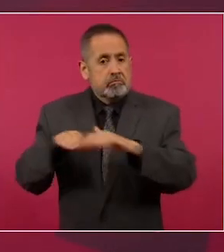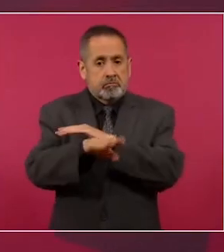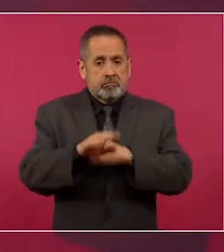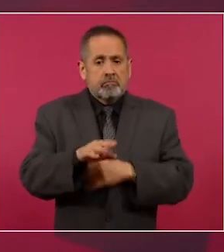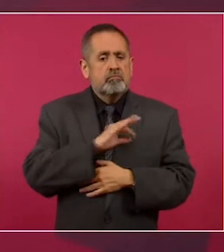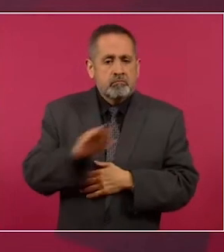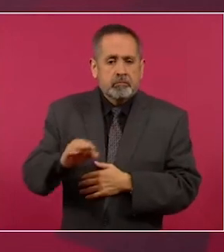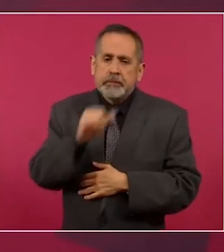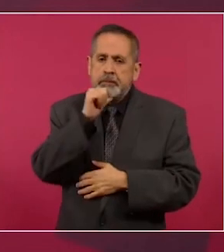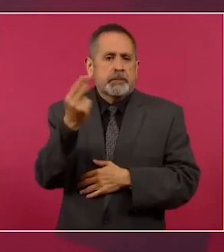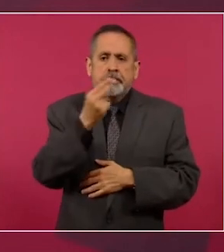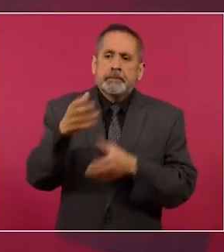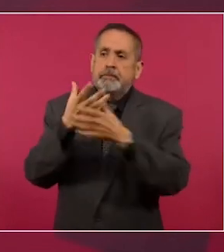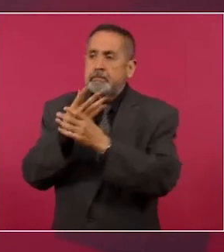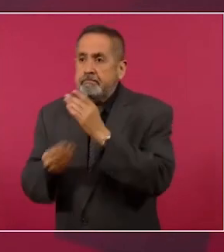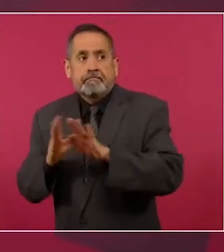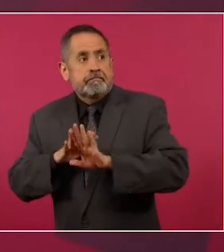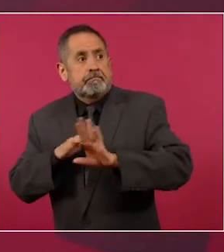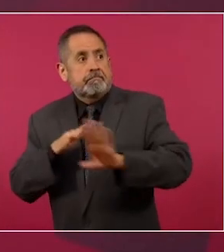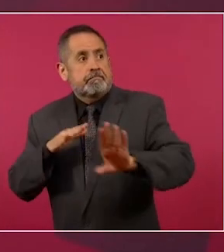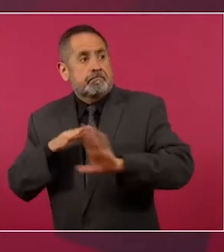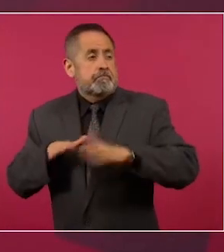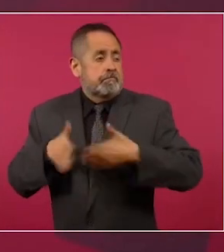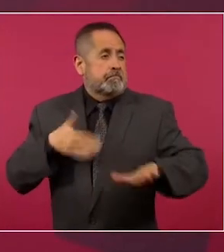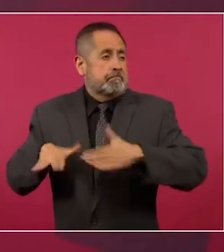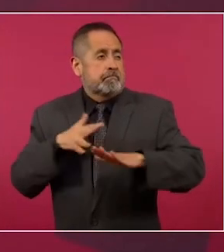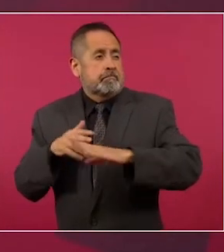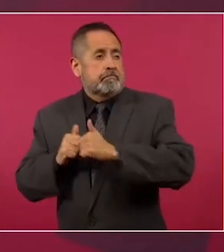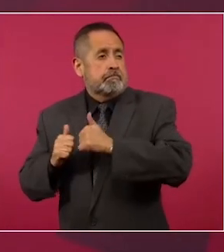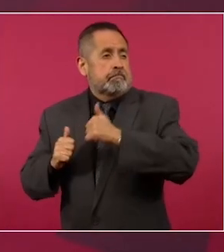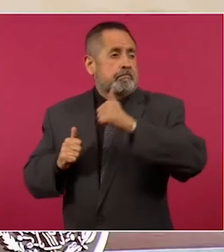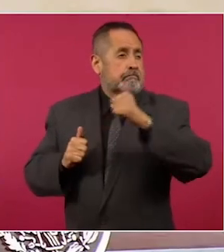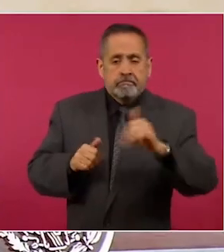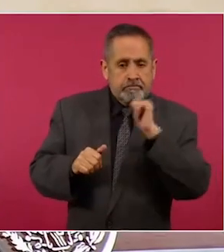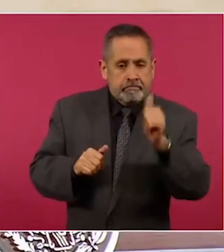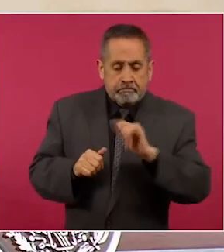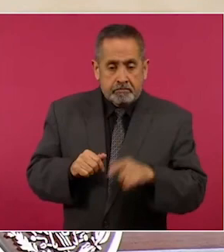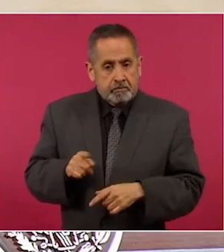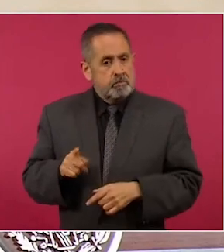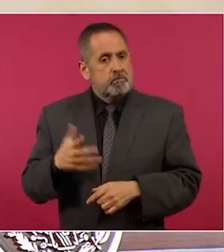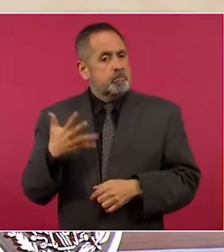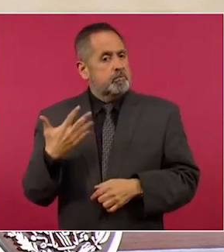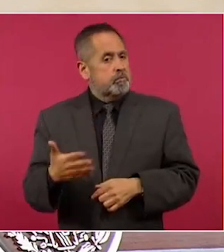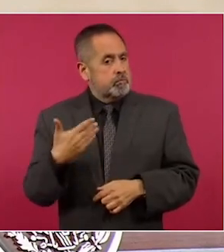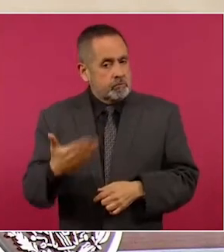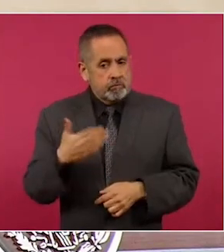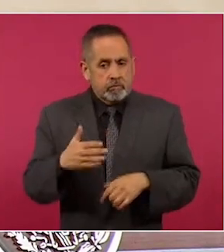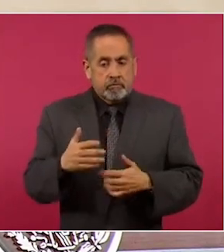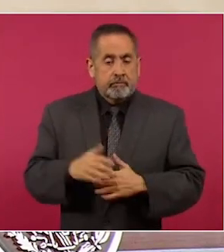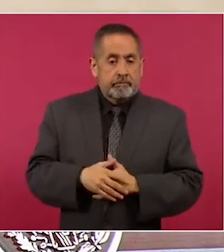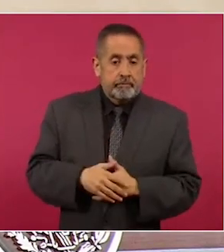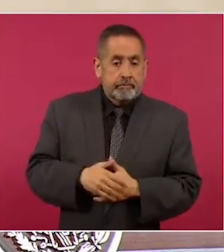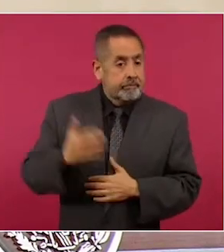hay un camino que no existía, eso lo vemos bien nosotros, porque antes era